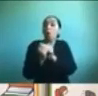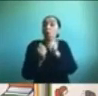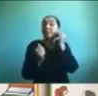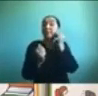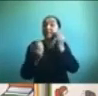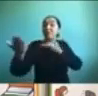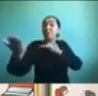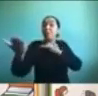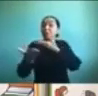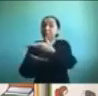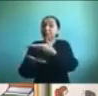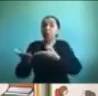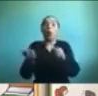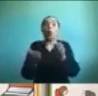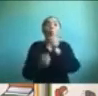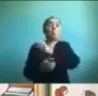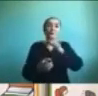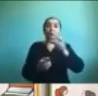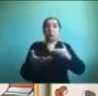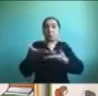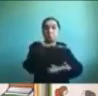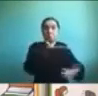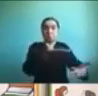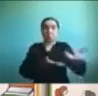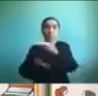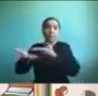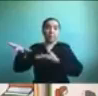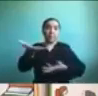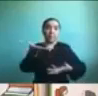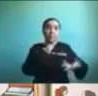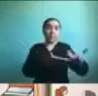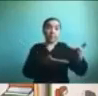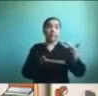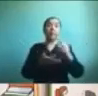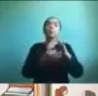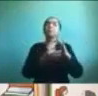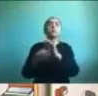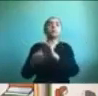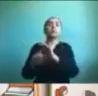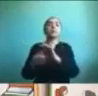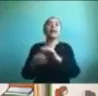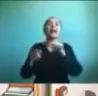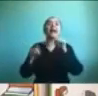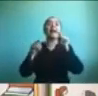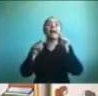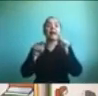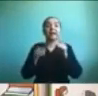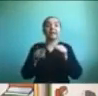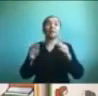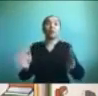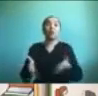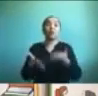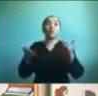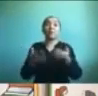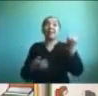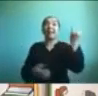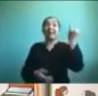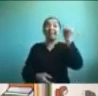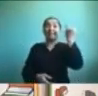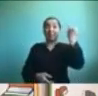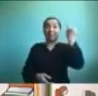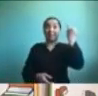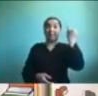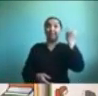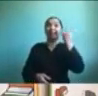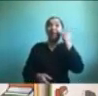miembros de la familia ¿por qué? porque así se fomenta la independencia del niño su toma de decisiones